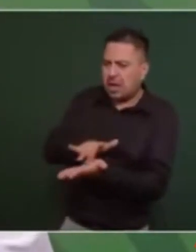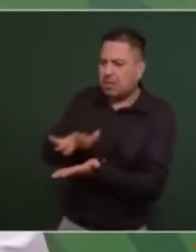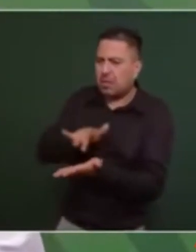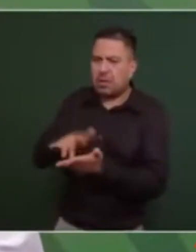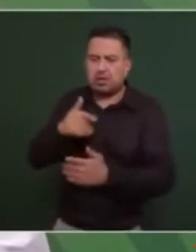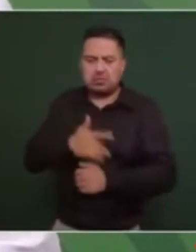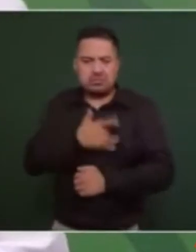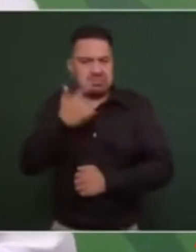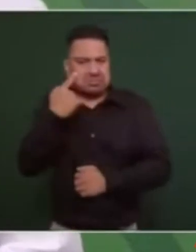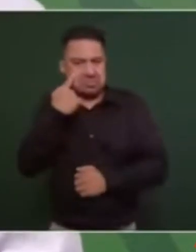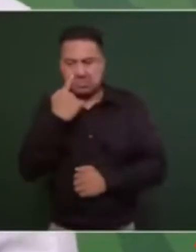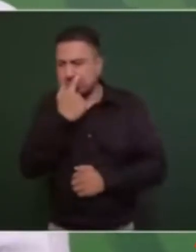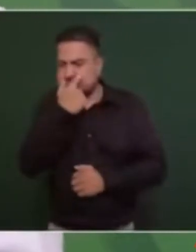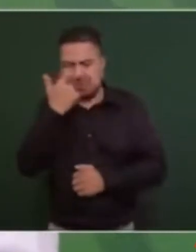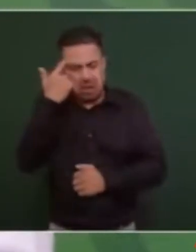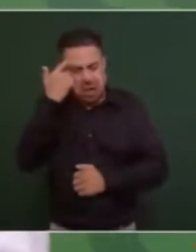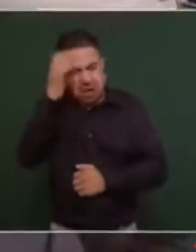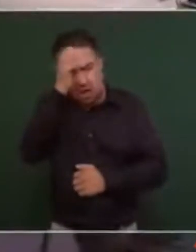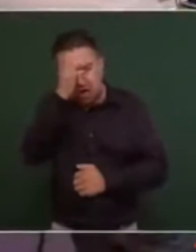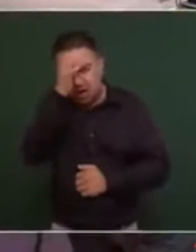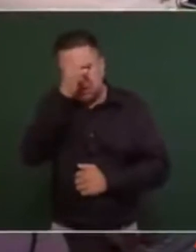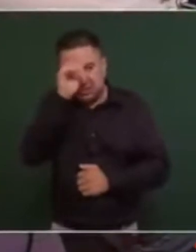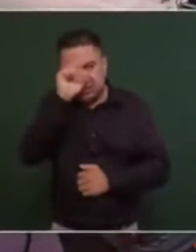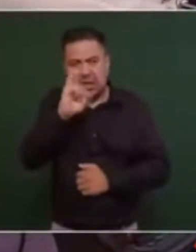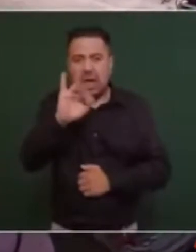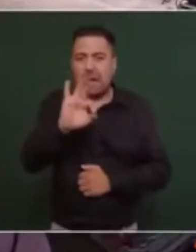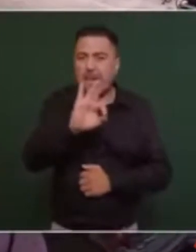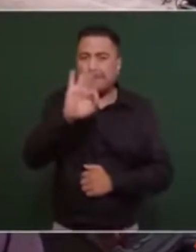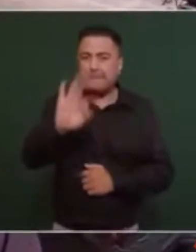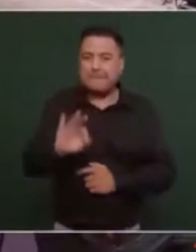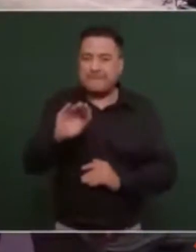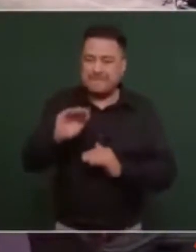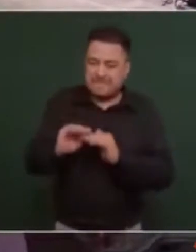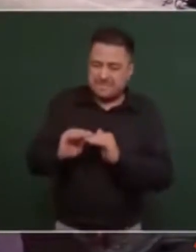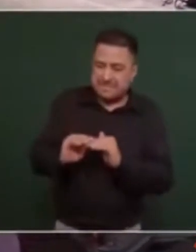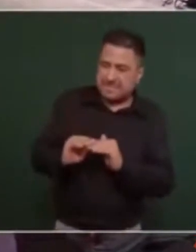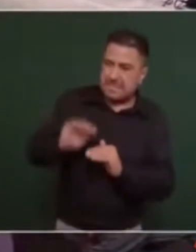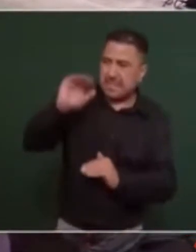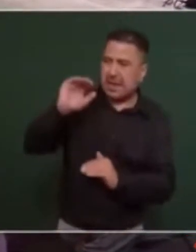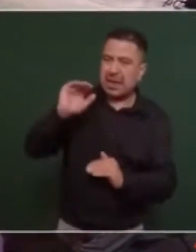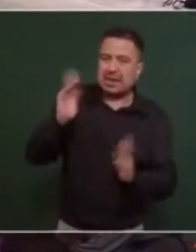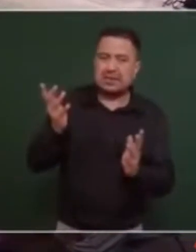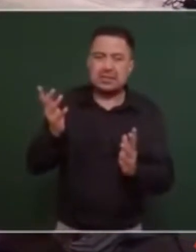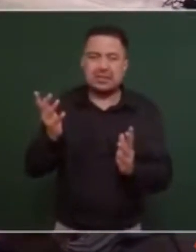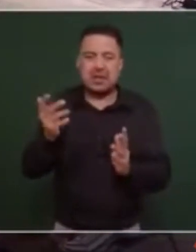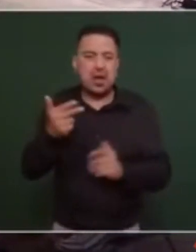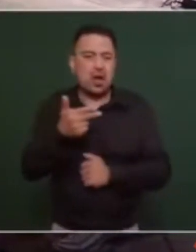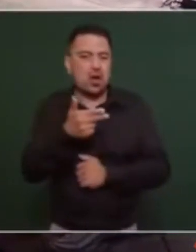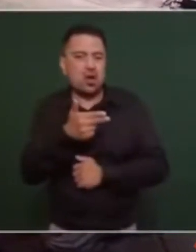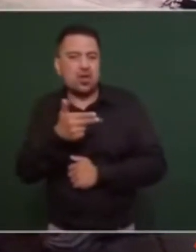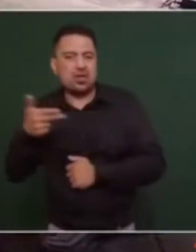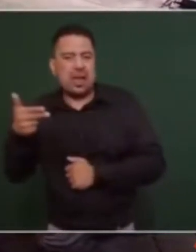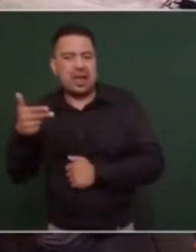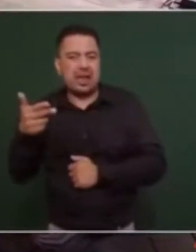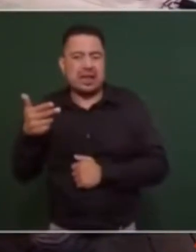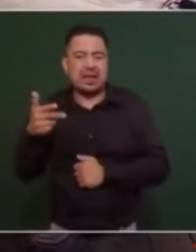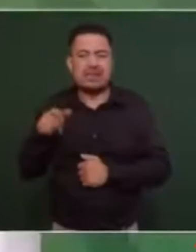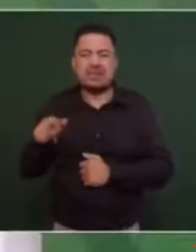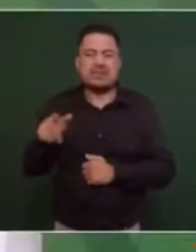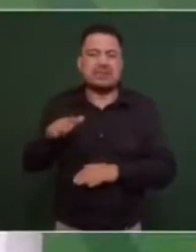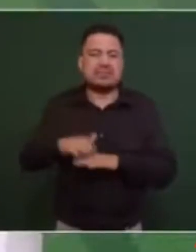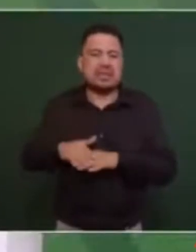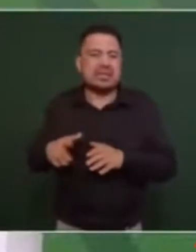conscientes de que el porcentaje mayor de hoteles son